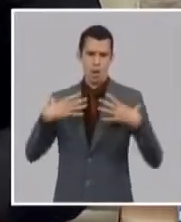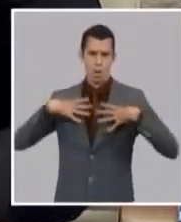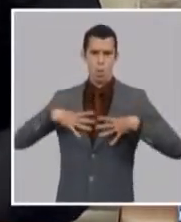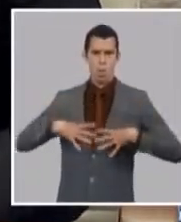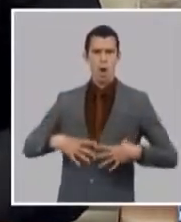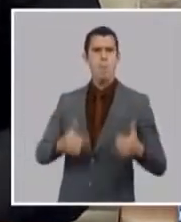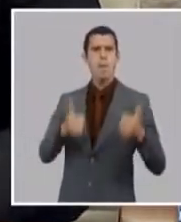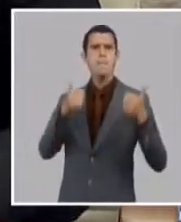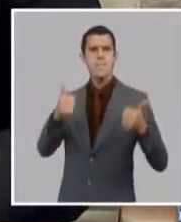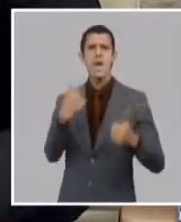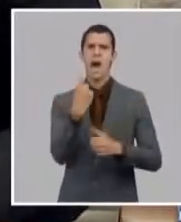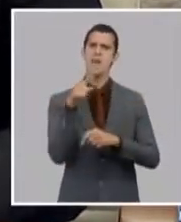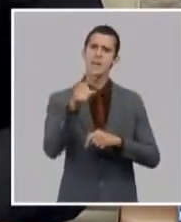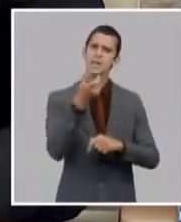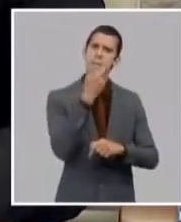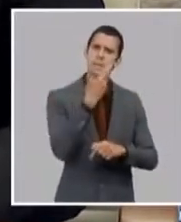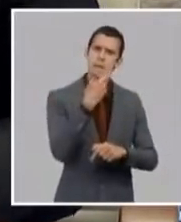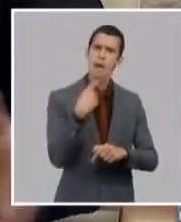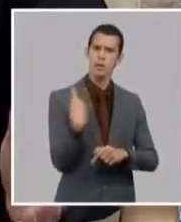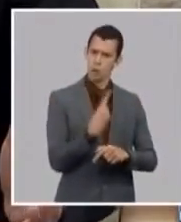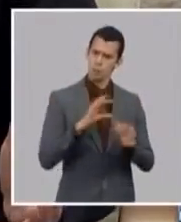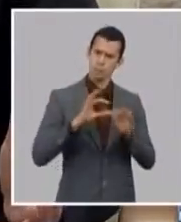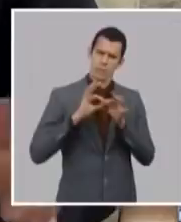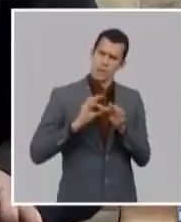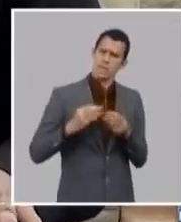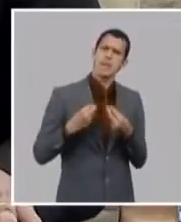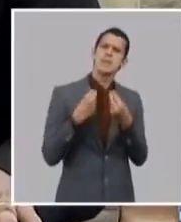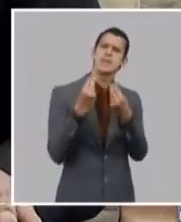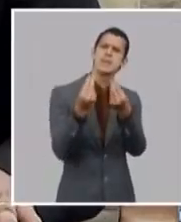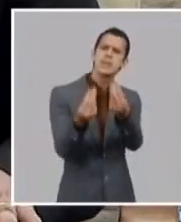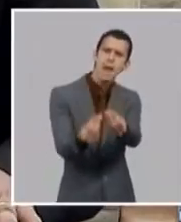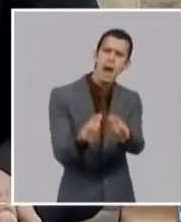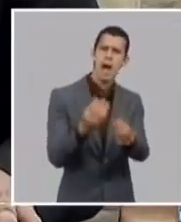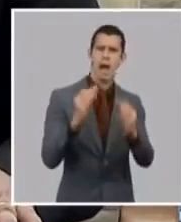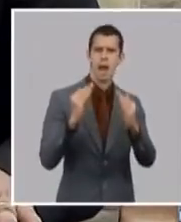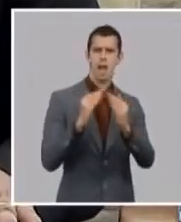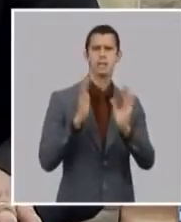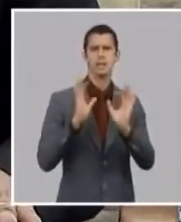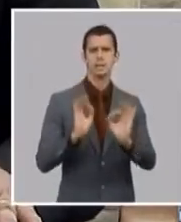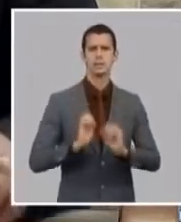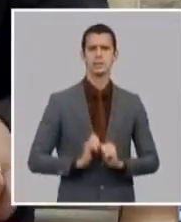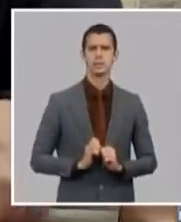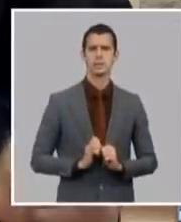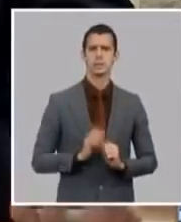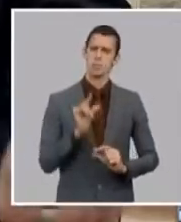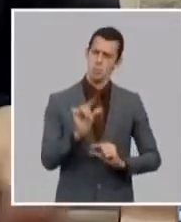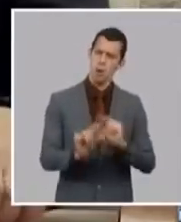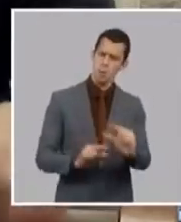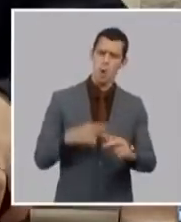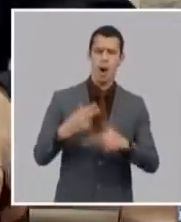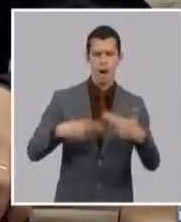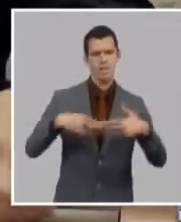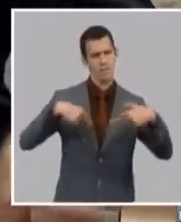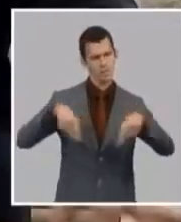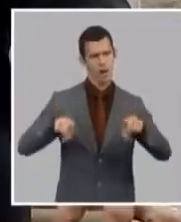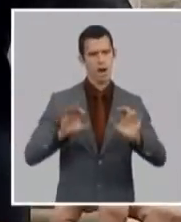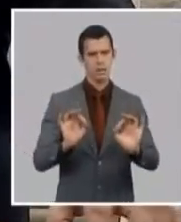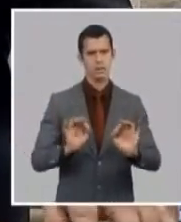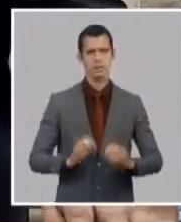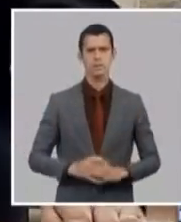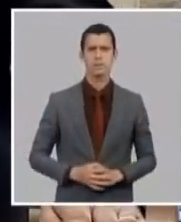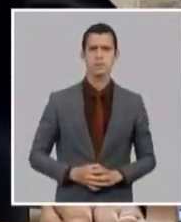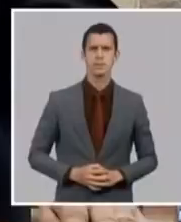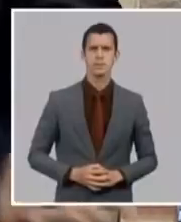primas para continuar la producción ahora a pesar de este esfuerzo las medidas que se tomaron sin lugar a dudas van a